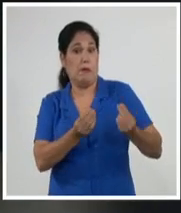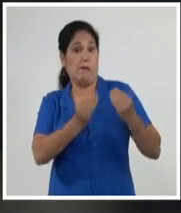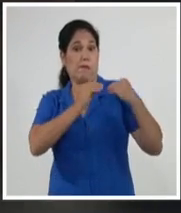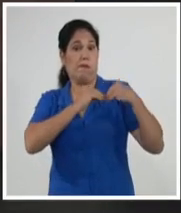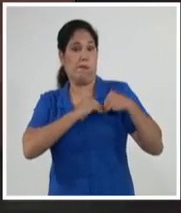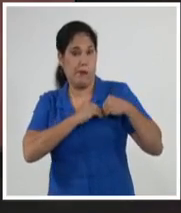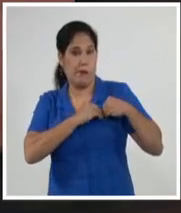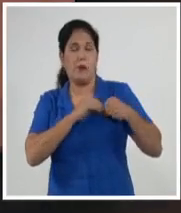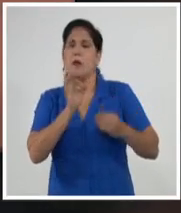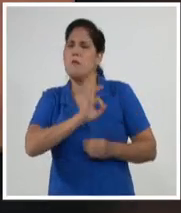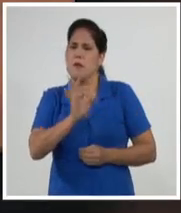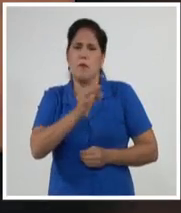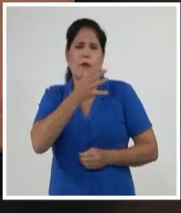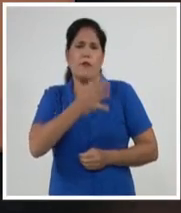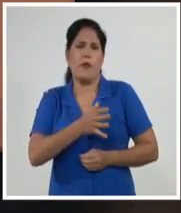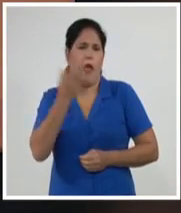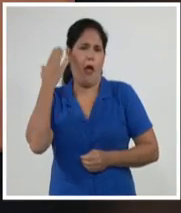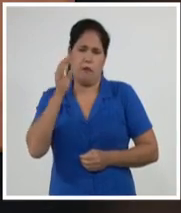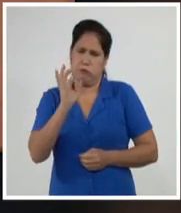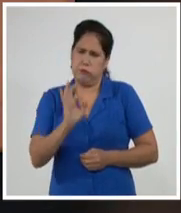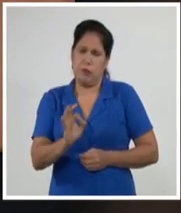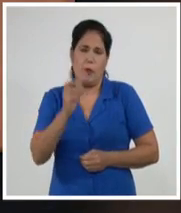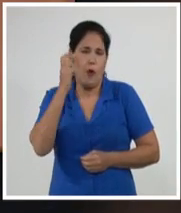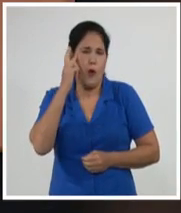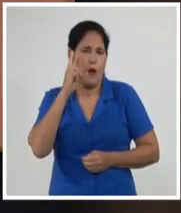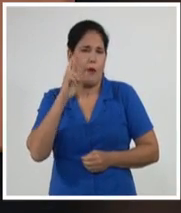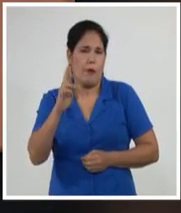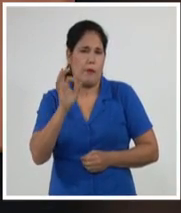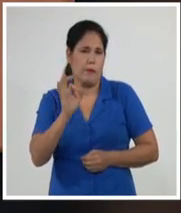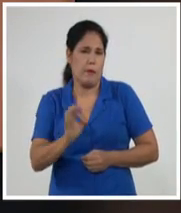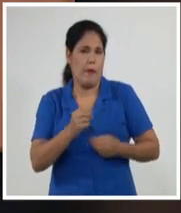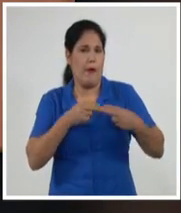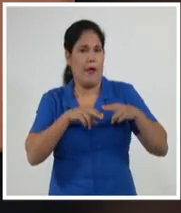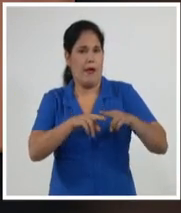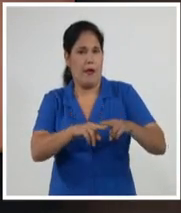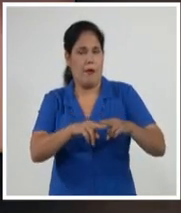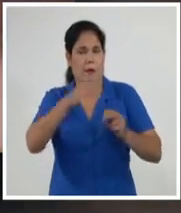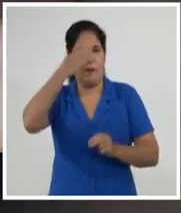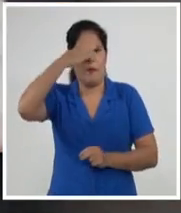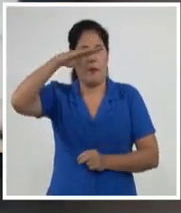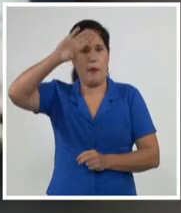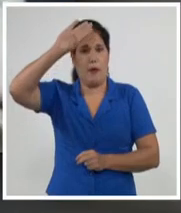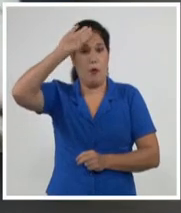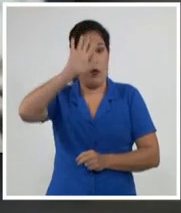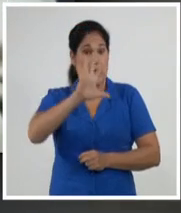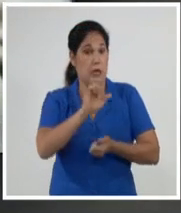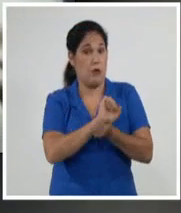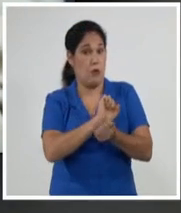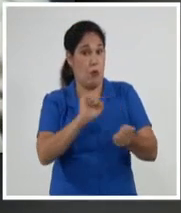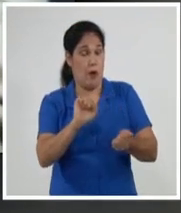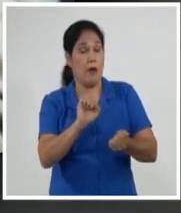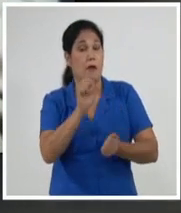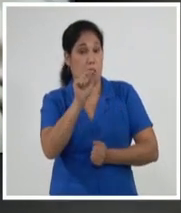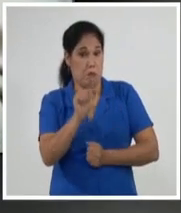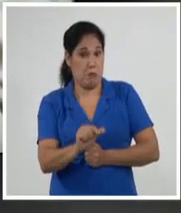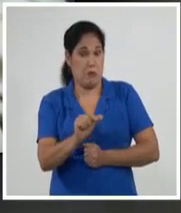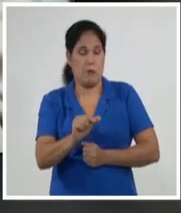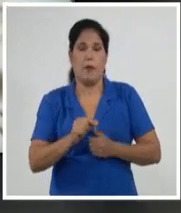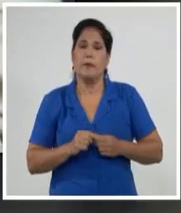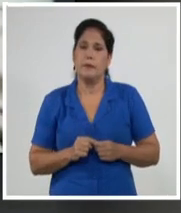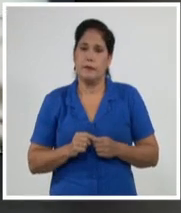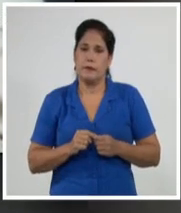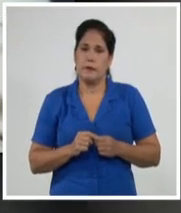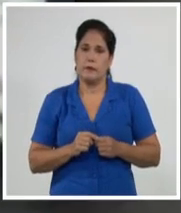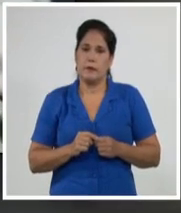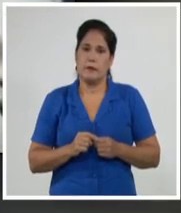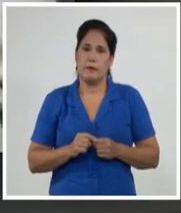pechos, como lo haría Fidel, el alto reconocimiento de héroes de la República de Cuba a estos cinco cubanos luchadores contra